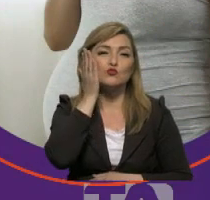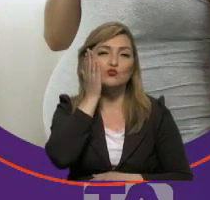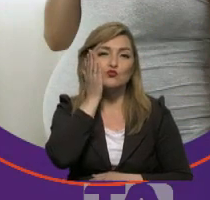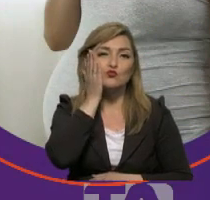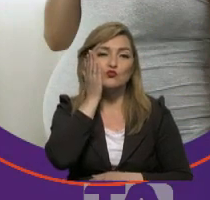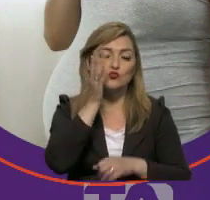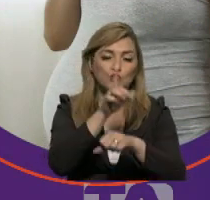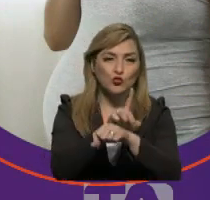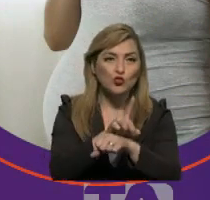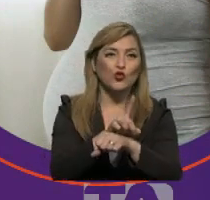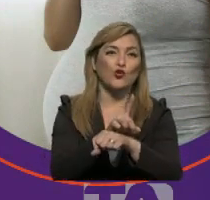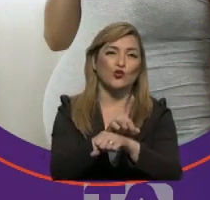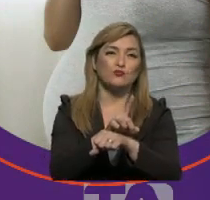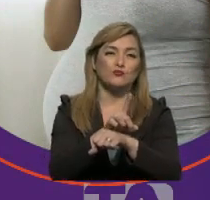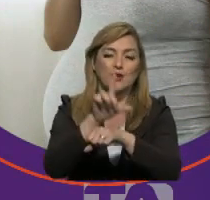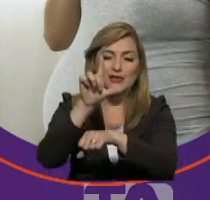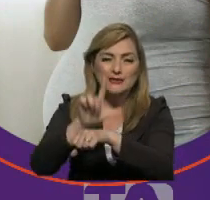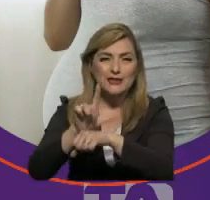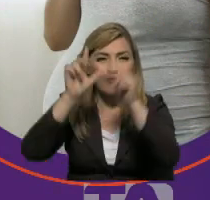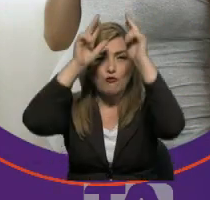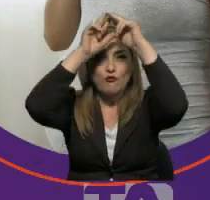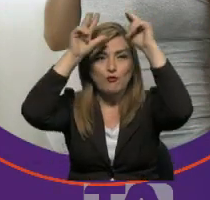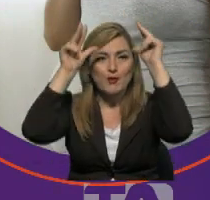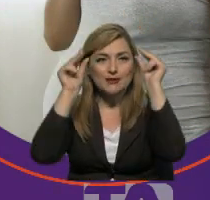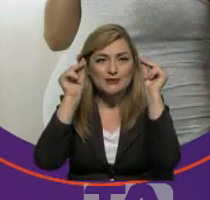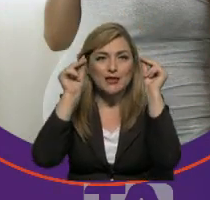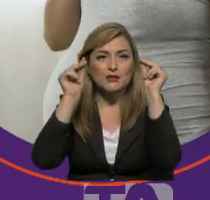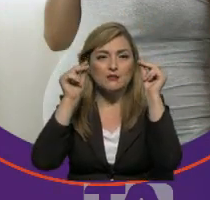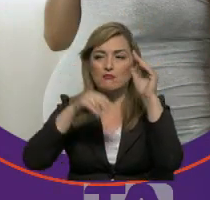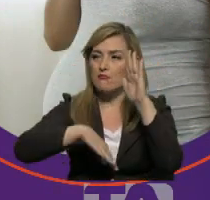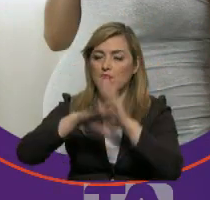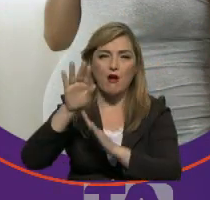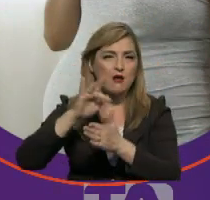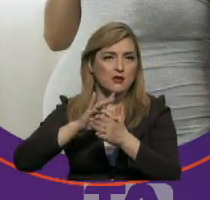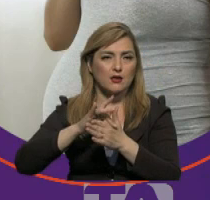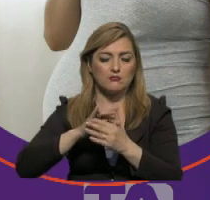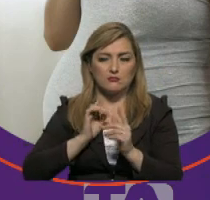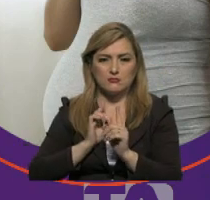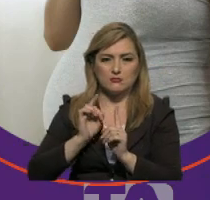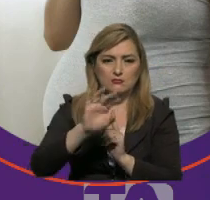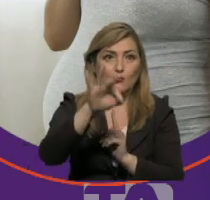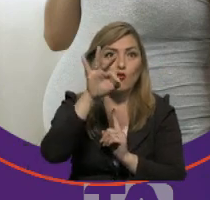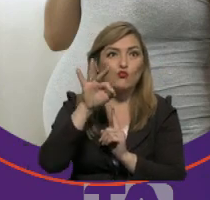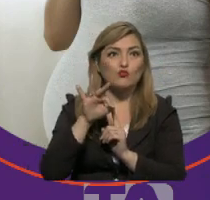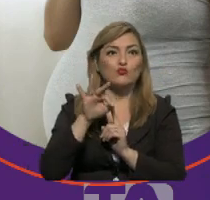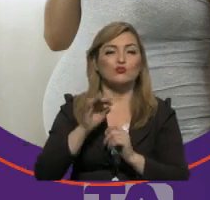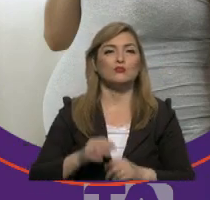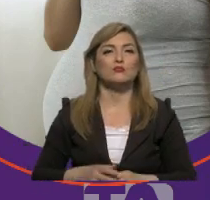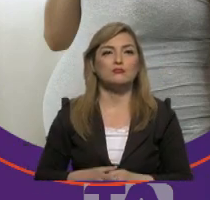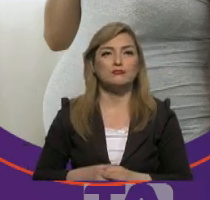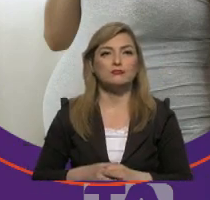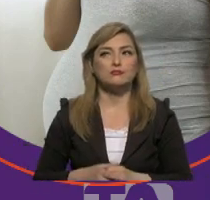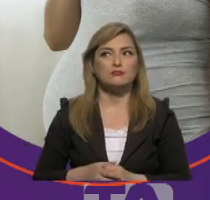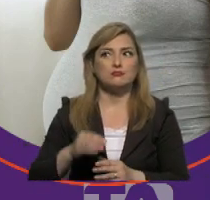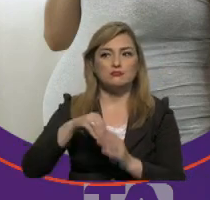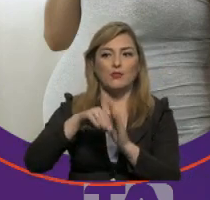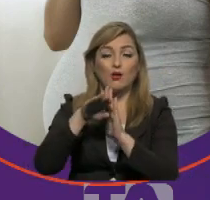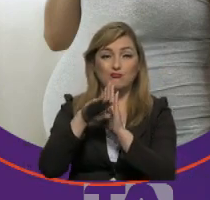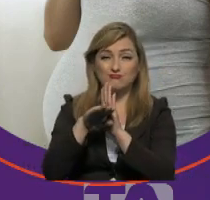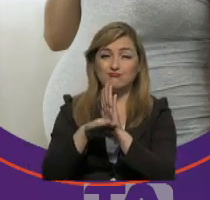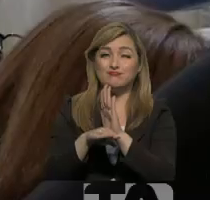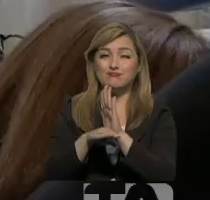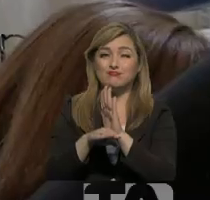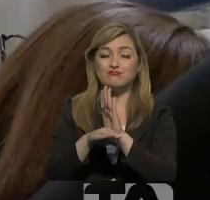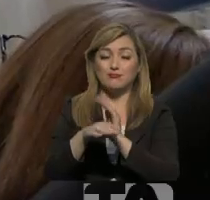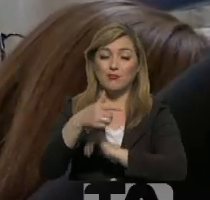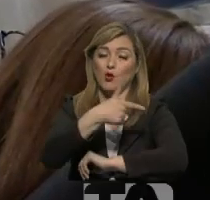a la vez es doctora, que a la vez es licenciada de enfermería y que tiene más riesgo de contagio, podría ella estar dentro de una lista prioritaria